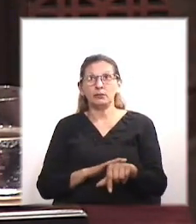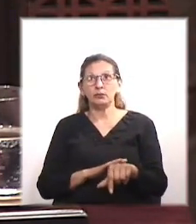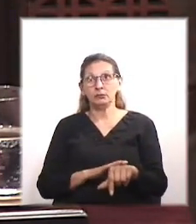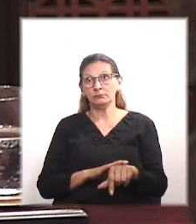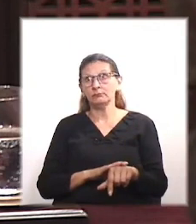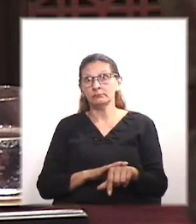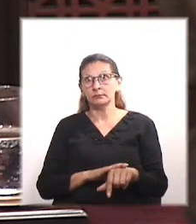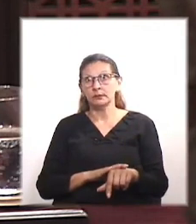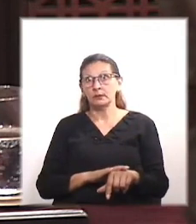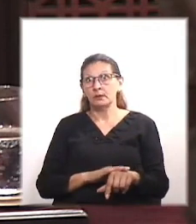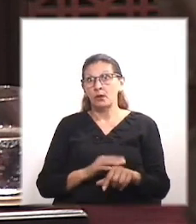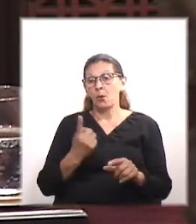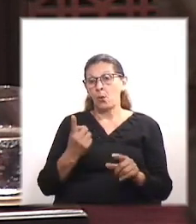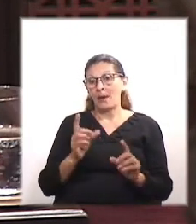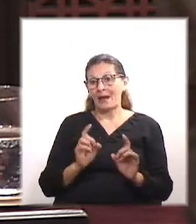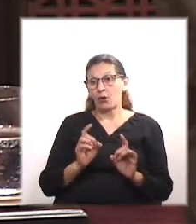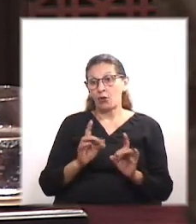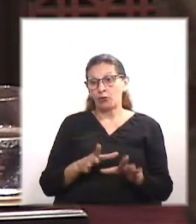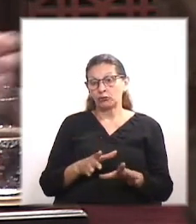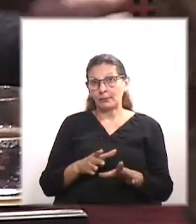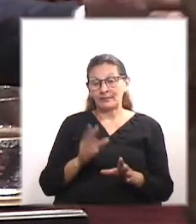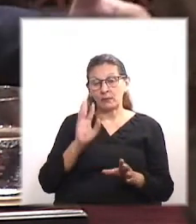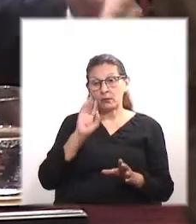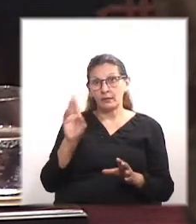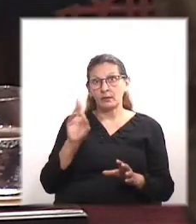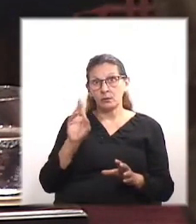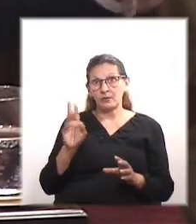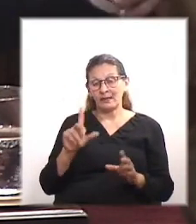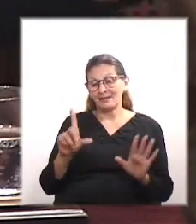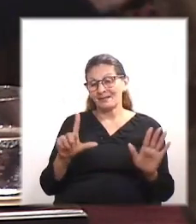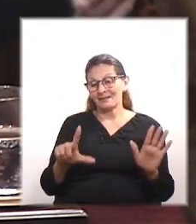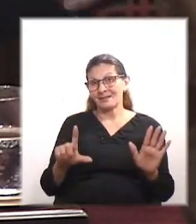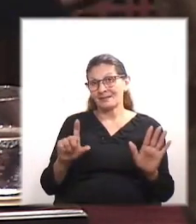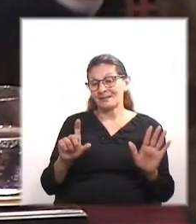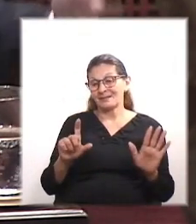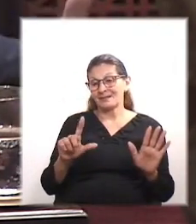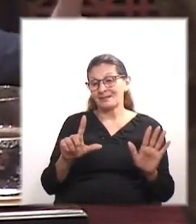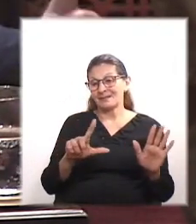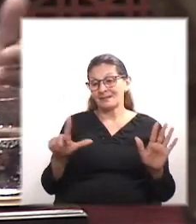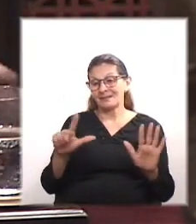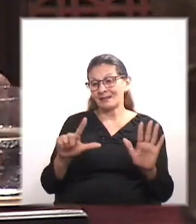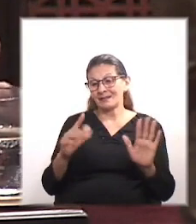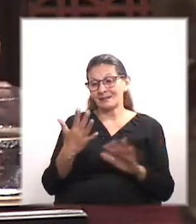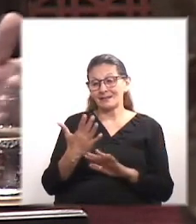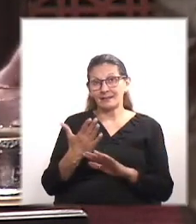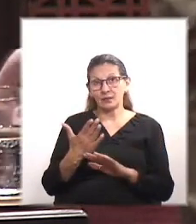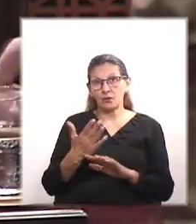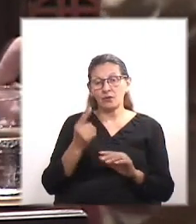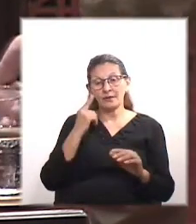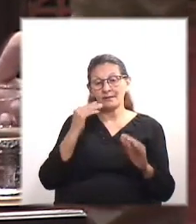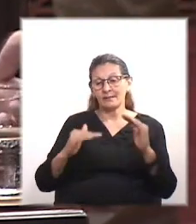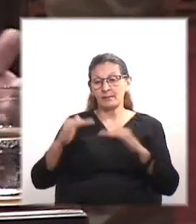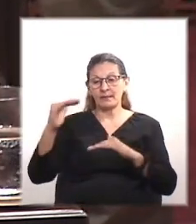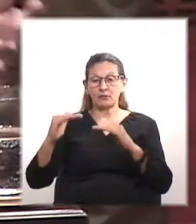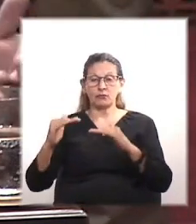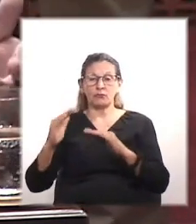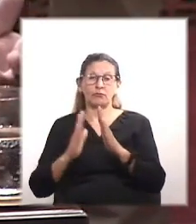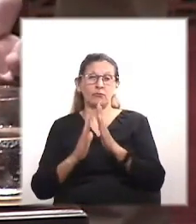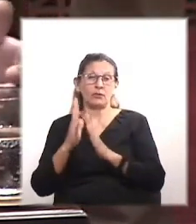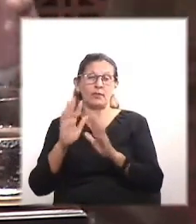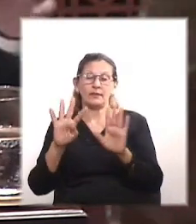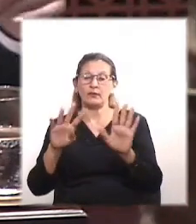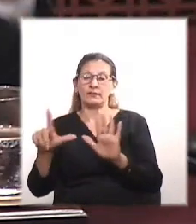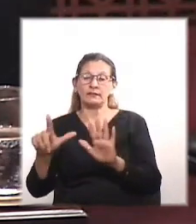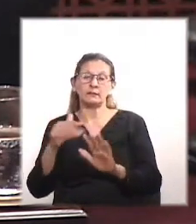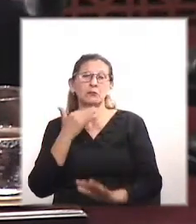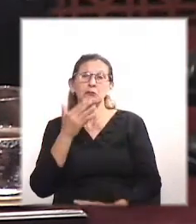con una contaminación sonora que ronda en 75 decibeles y pico de 97. Pero no